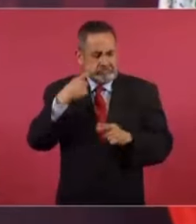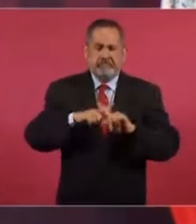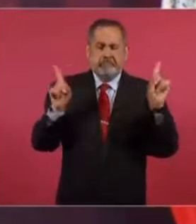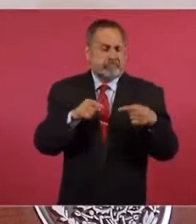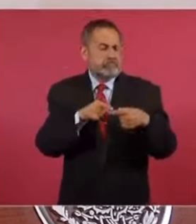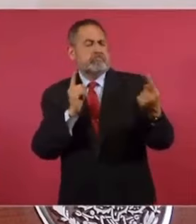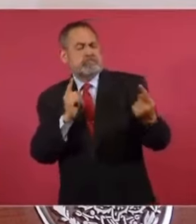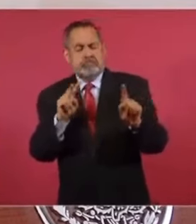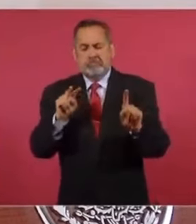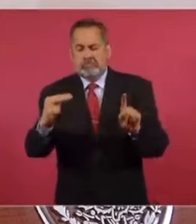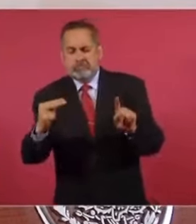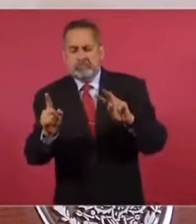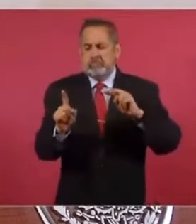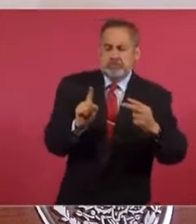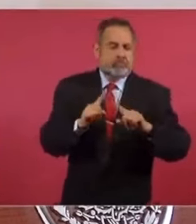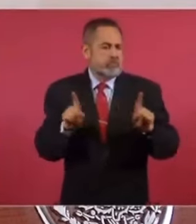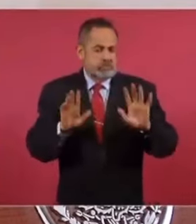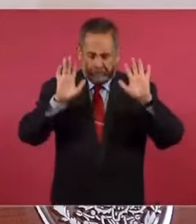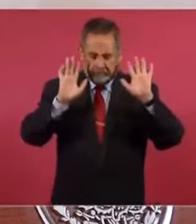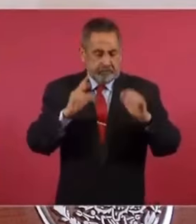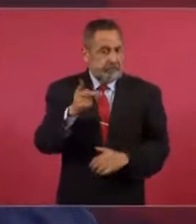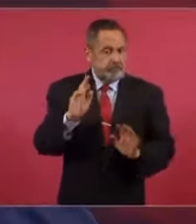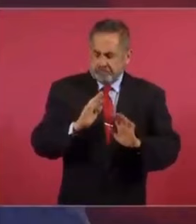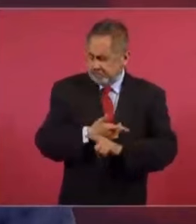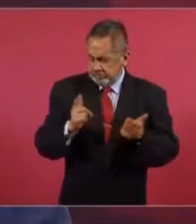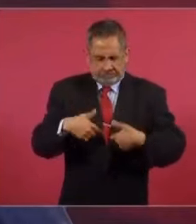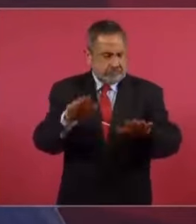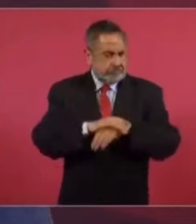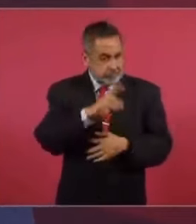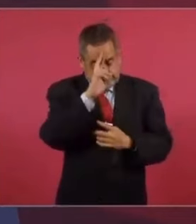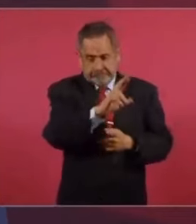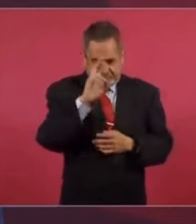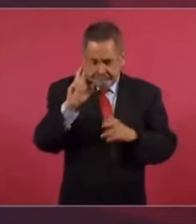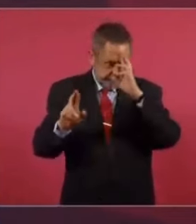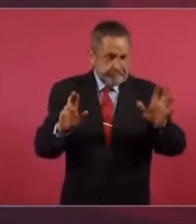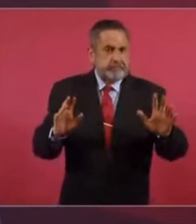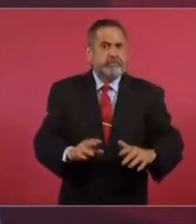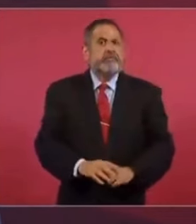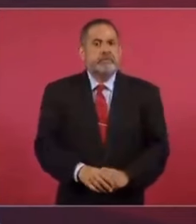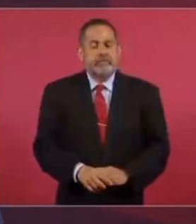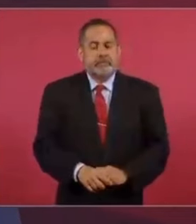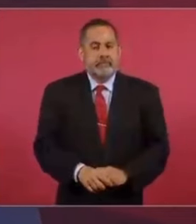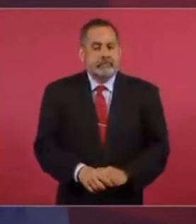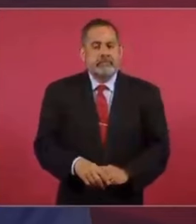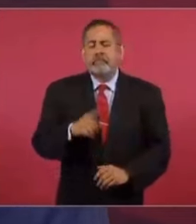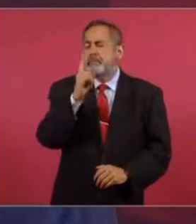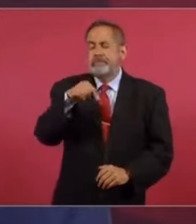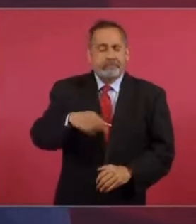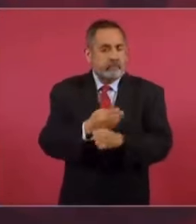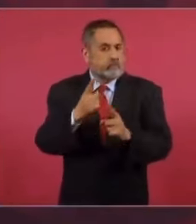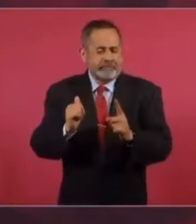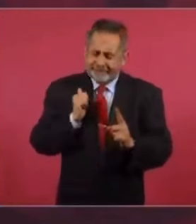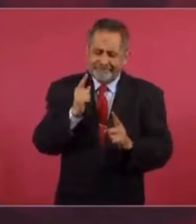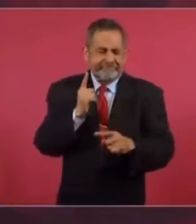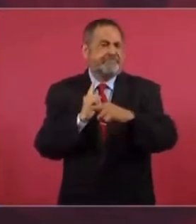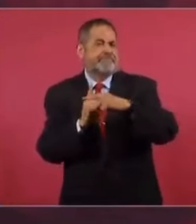puntos de vista diferentes. Pero nos respetamos y tenemos una gran ventaja.